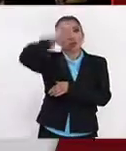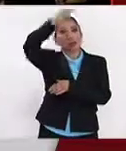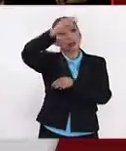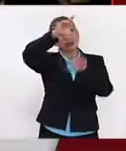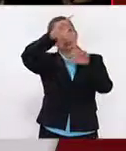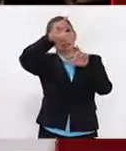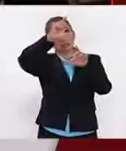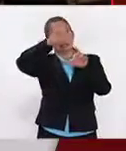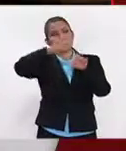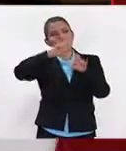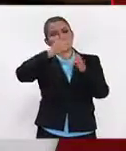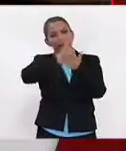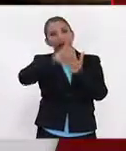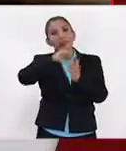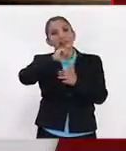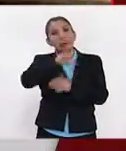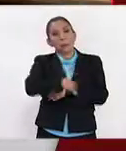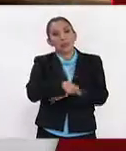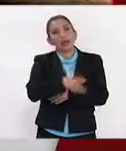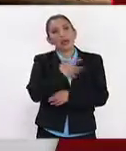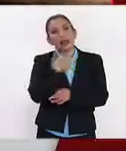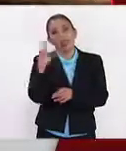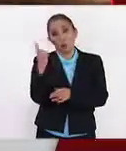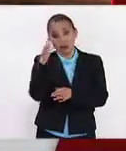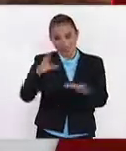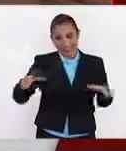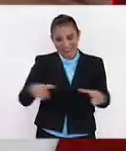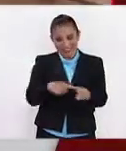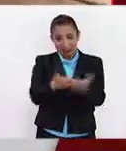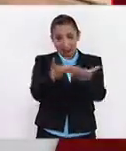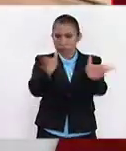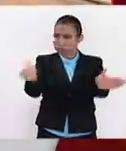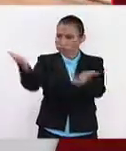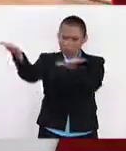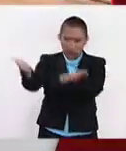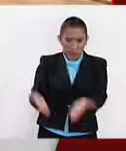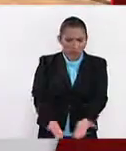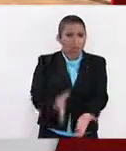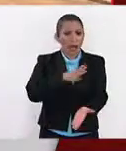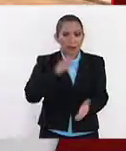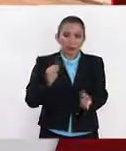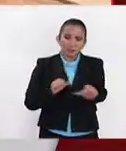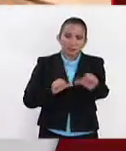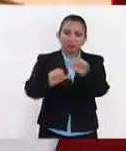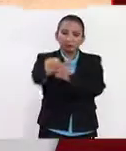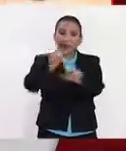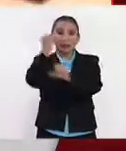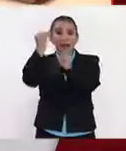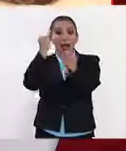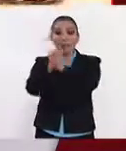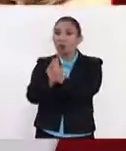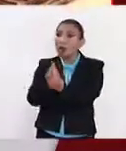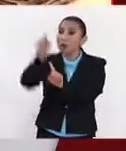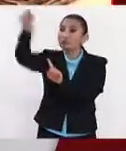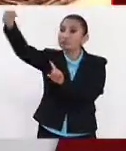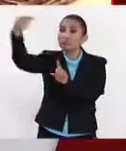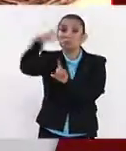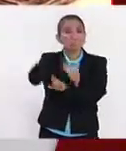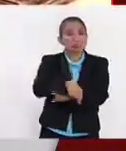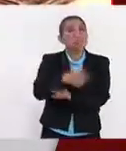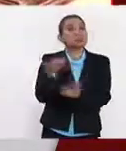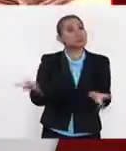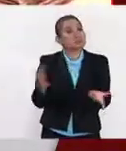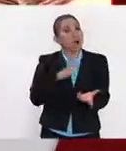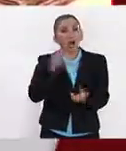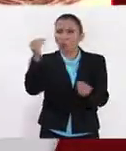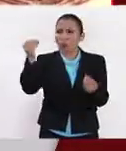la ciudad, ¿no? Asimismo, también esta universidad ha abierto la posibilidad de hacer ese intercambio a nivel internacional. Entonces, bueno, en